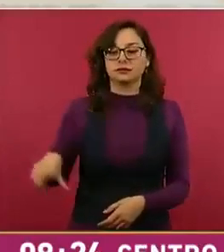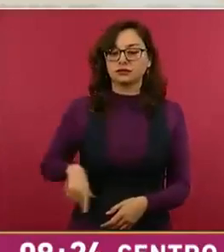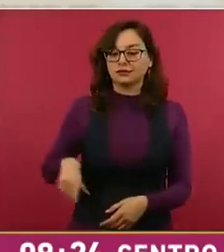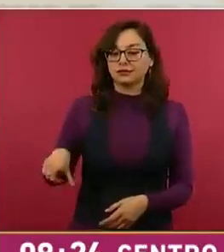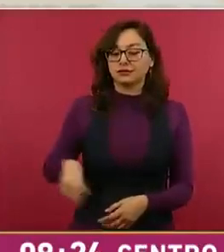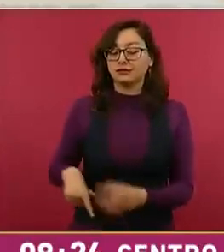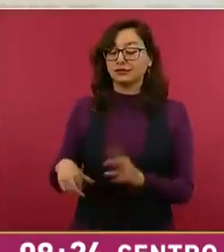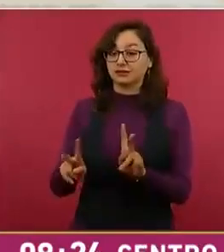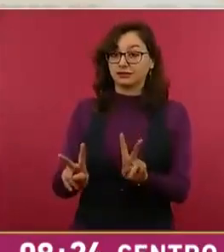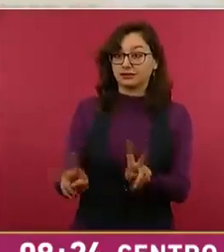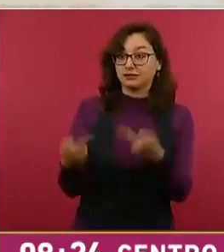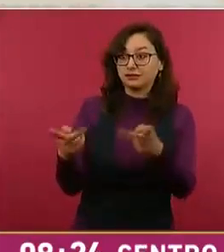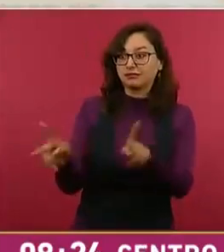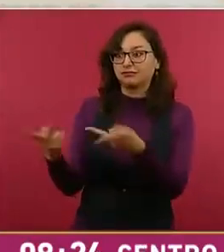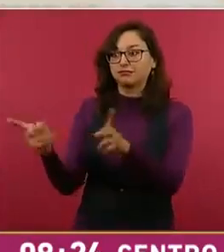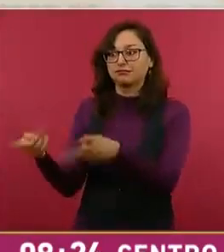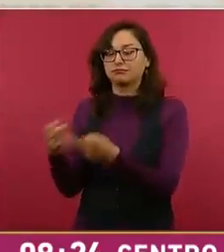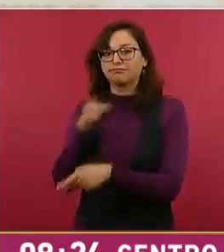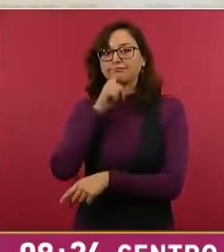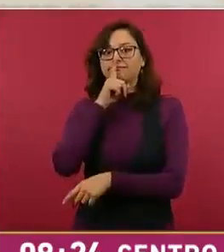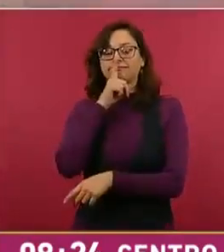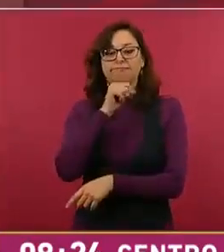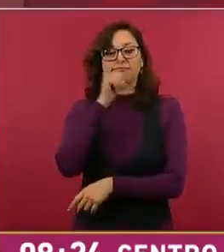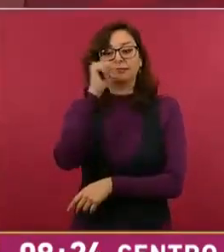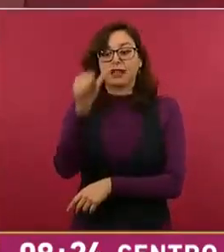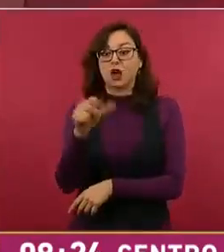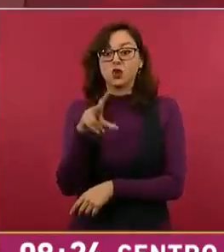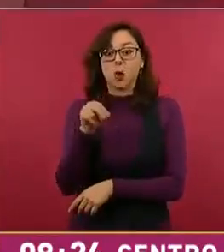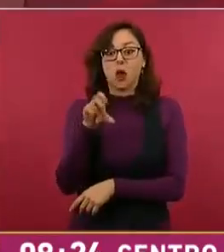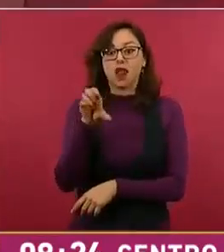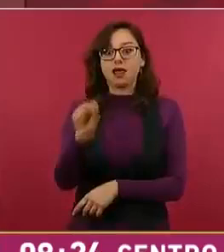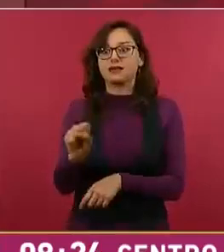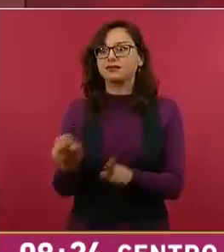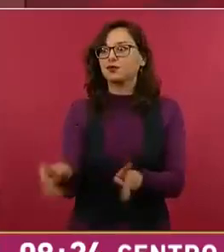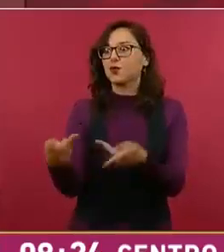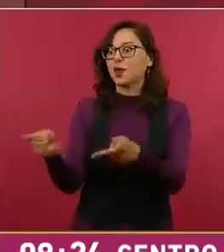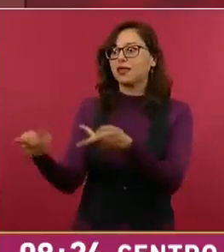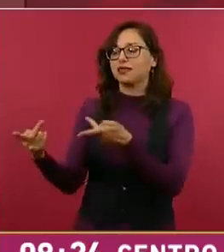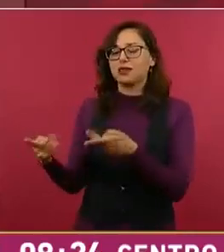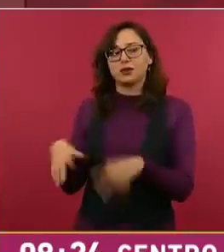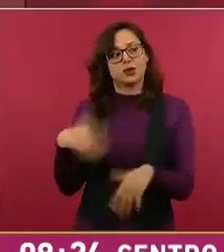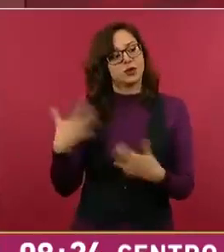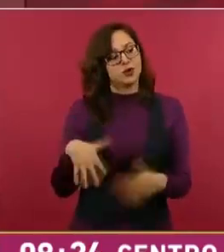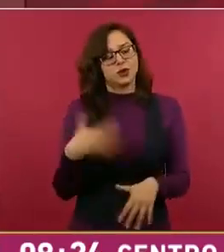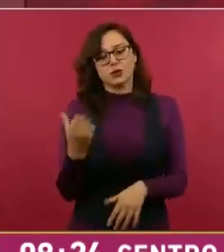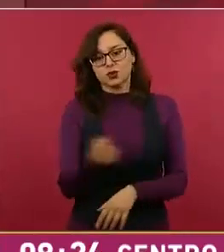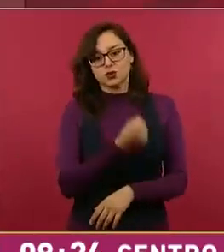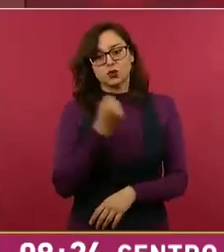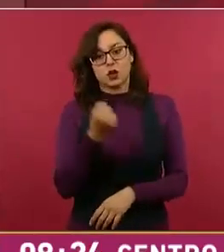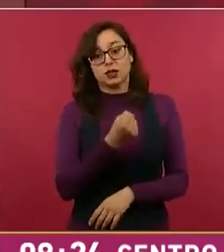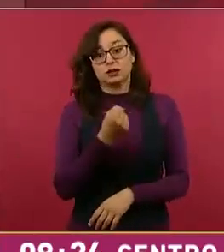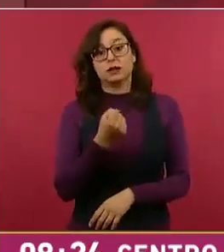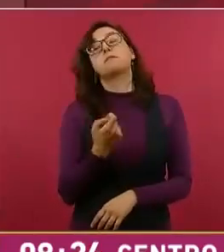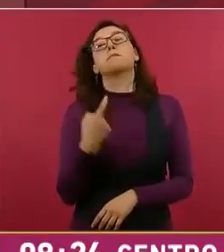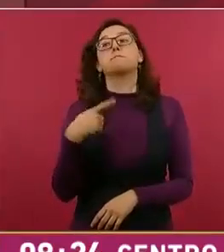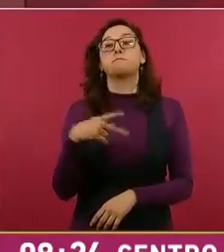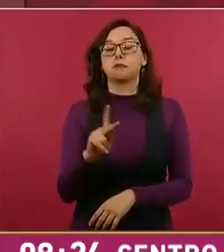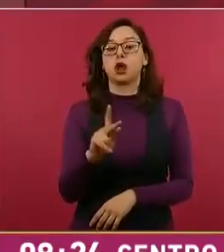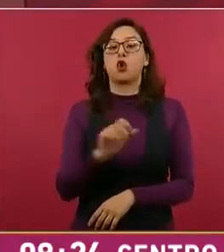plantas de esas refinerías que vamos a recuperar,